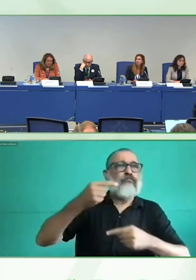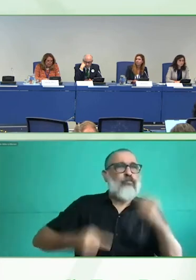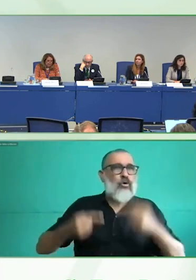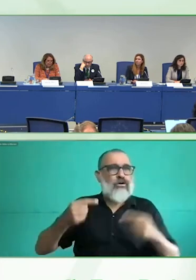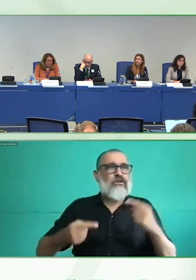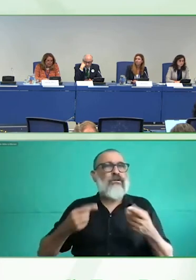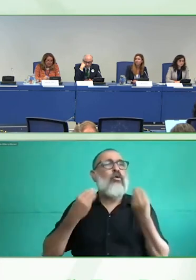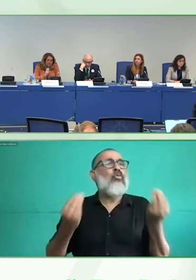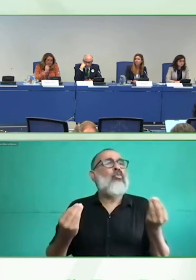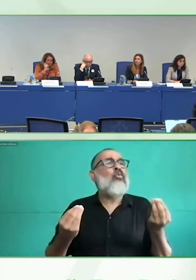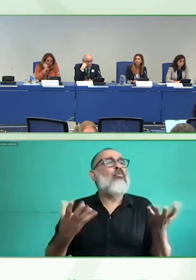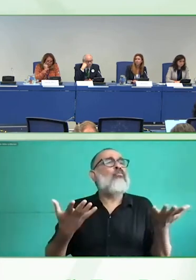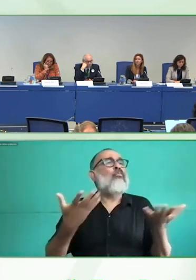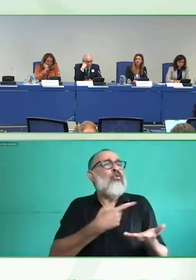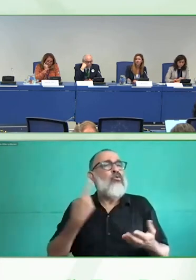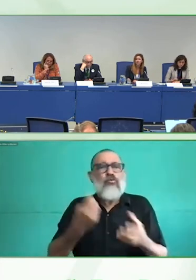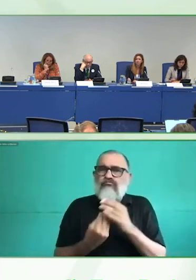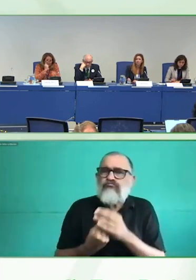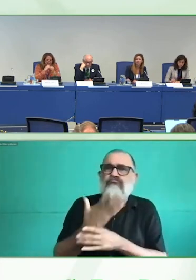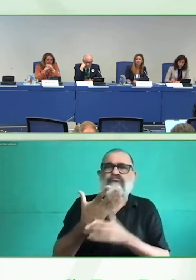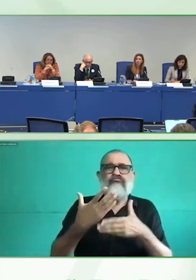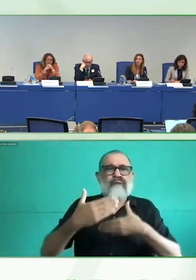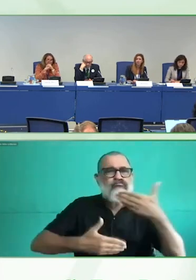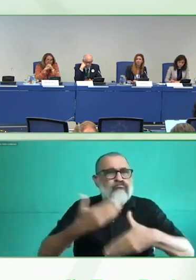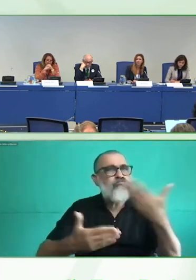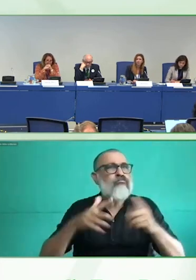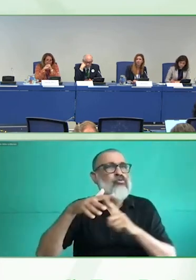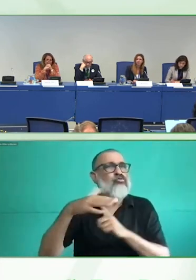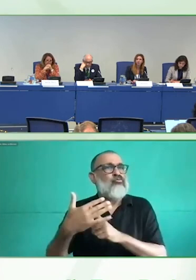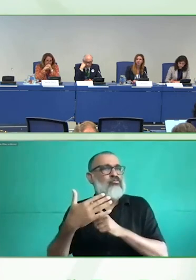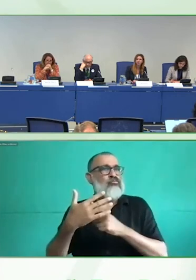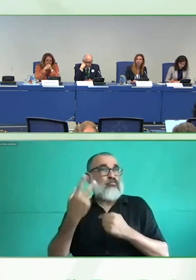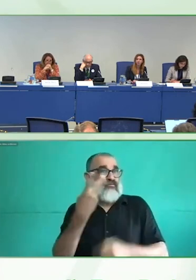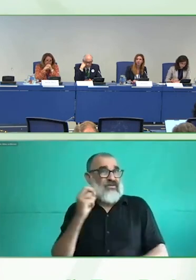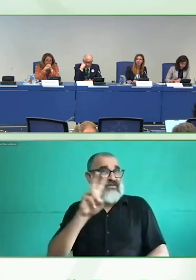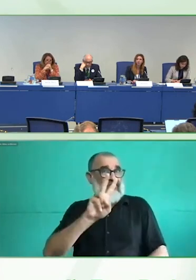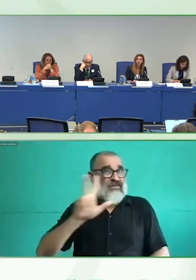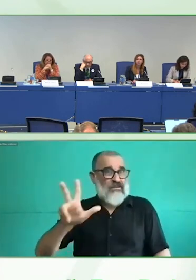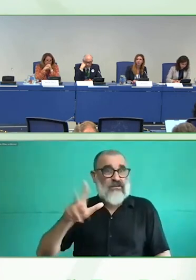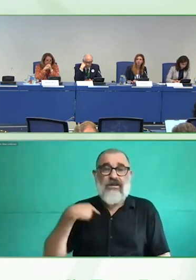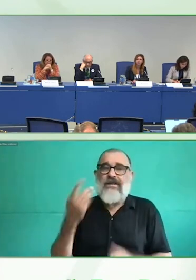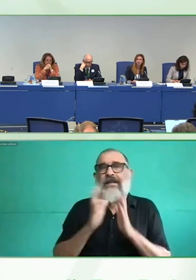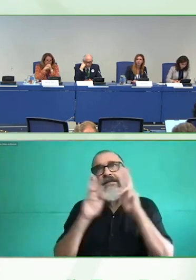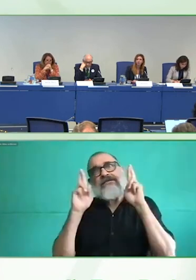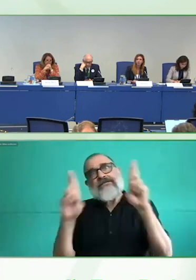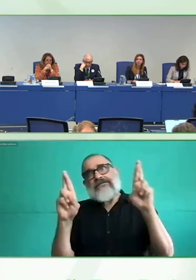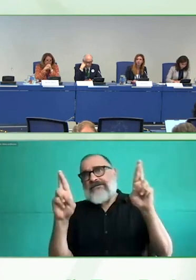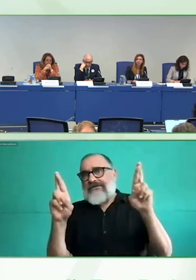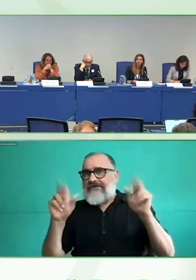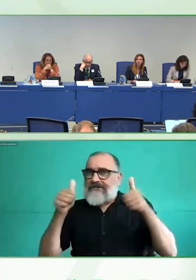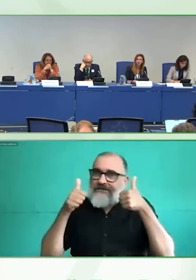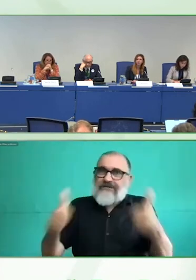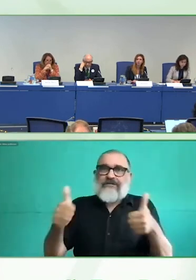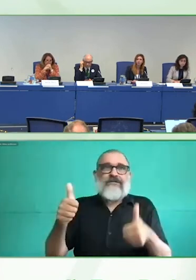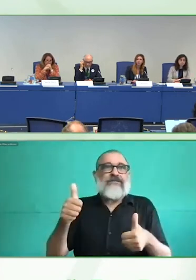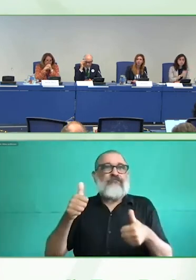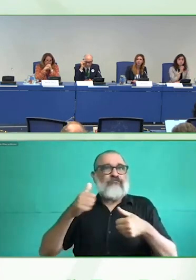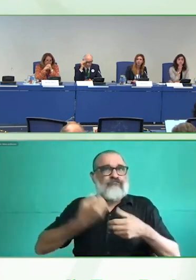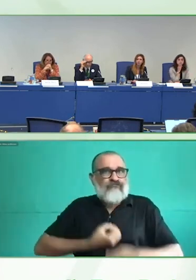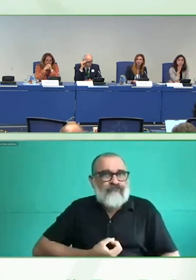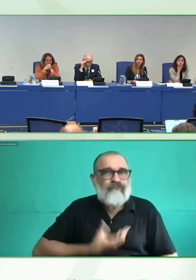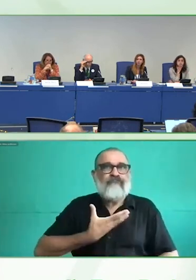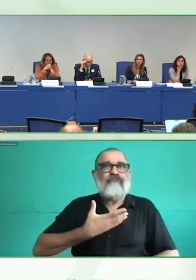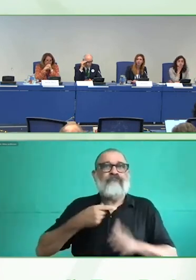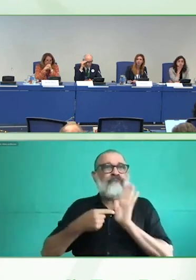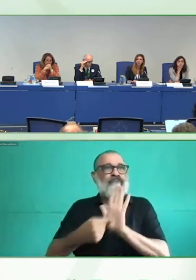Bolivia, Chile, Costa Rica, España y México. Por mencionar algunas, destacamos las iniciativas chilenas sobre la